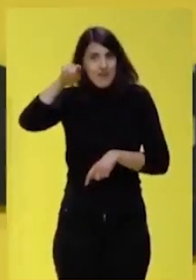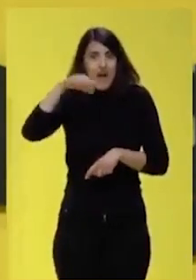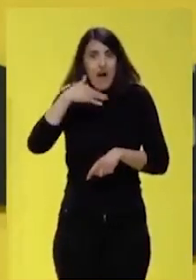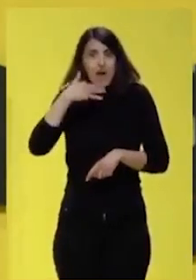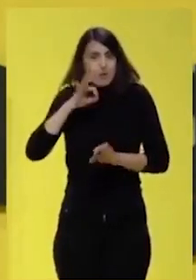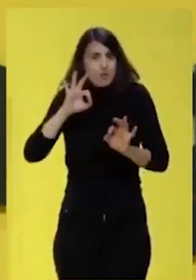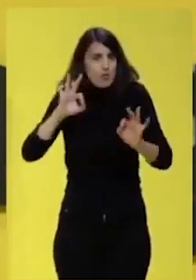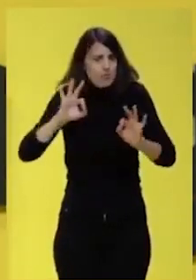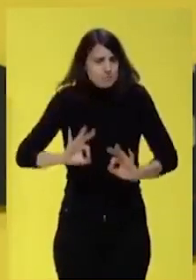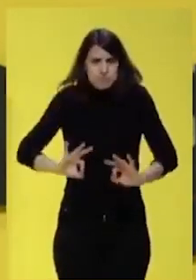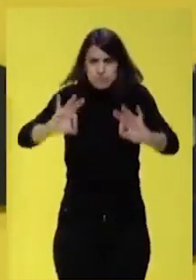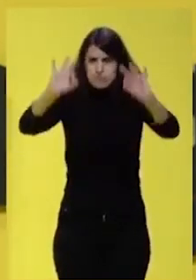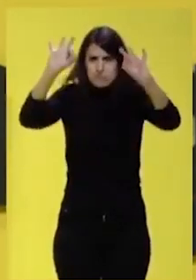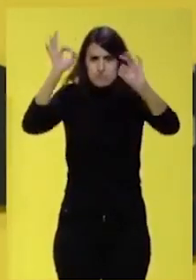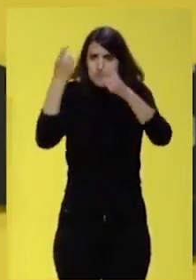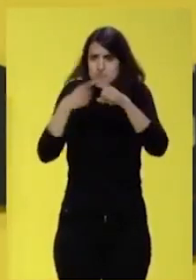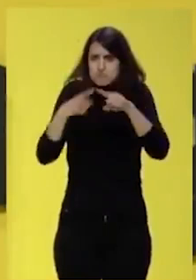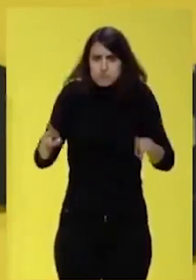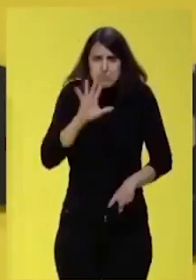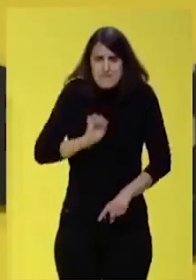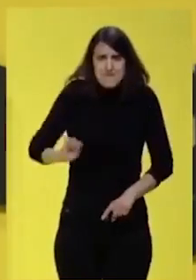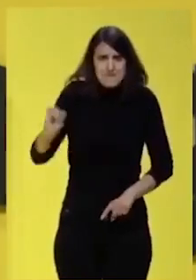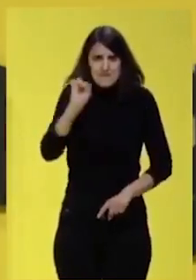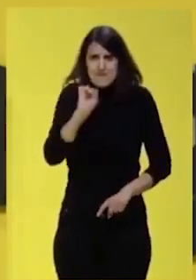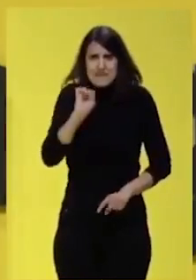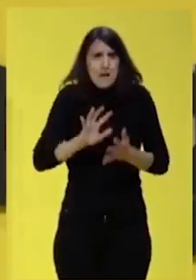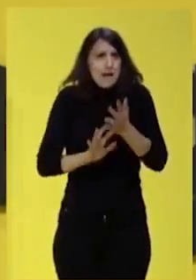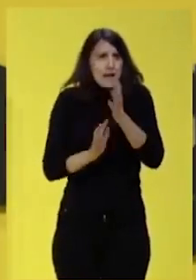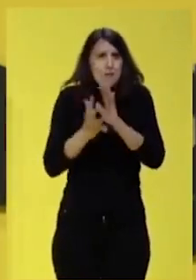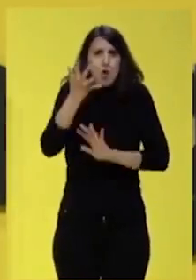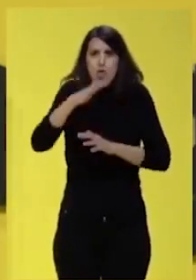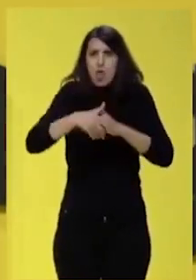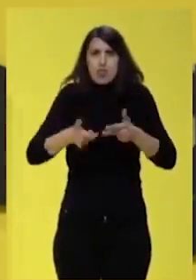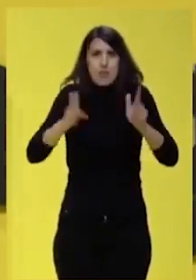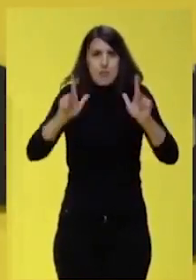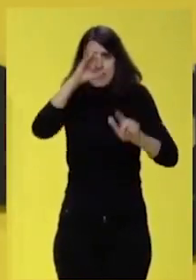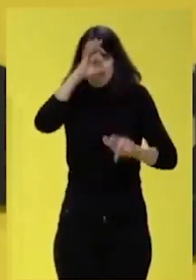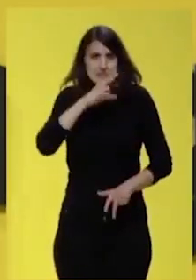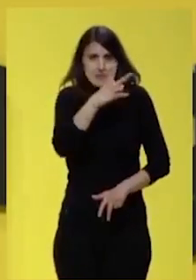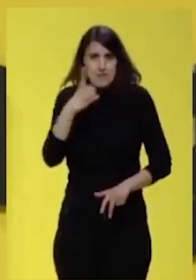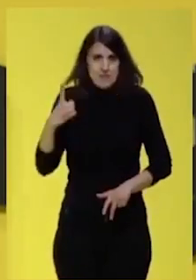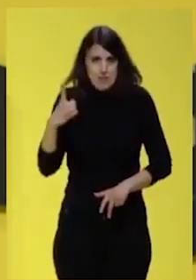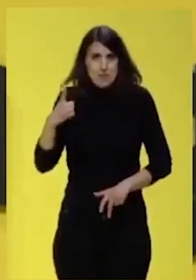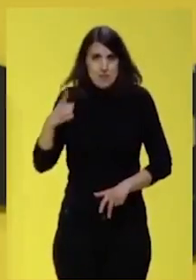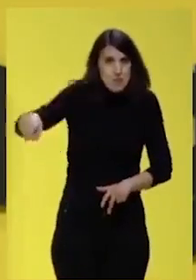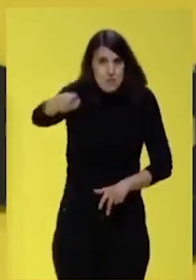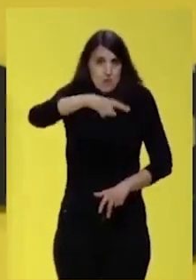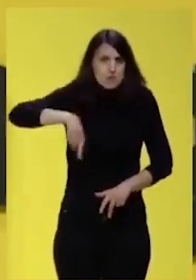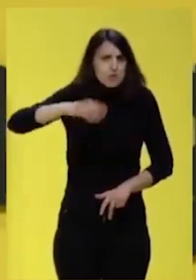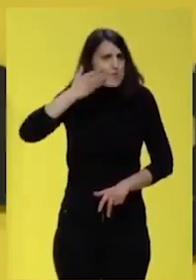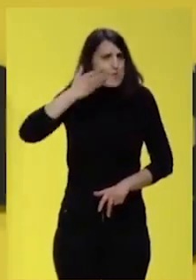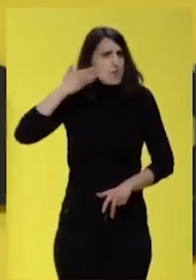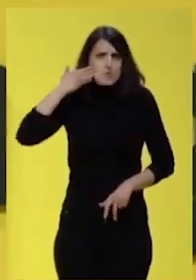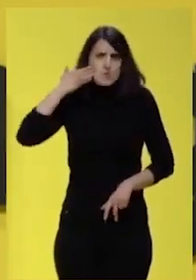extraordinario, es colosal, es la revolución democrática del siglo XXI, y tenéis que estar muy